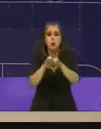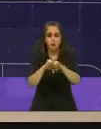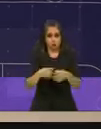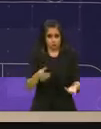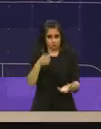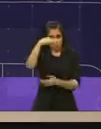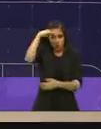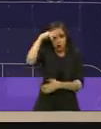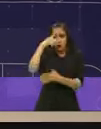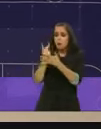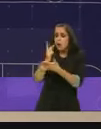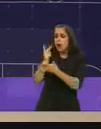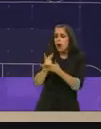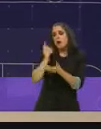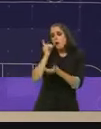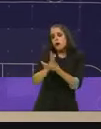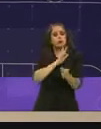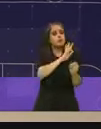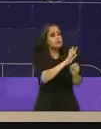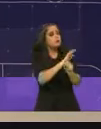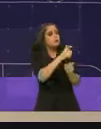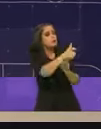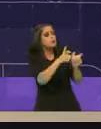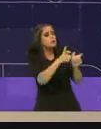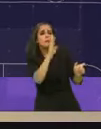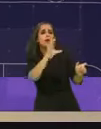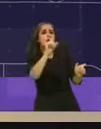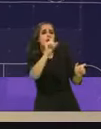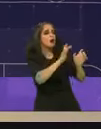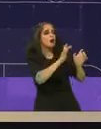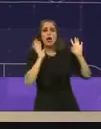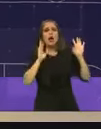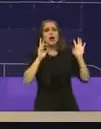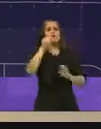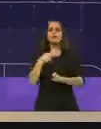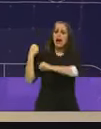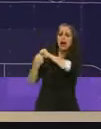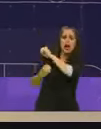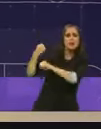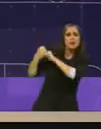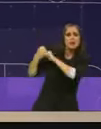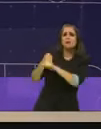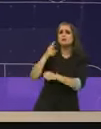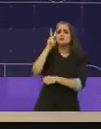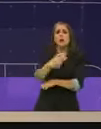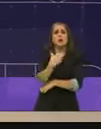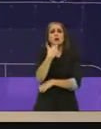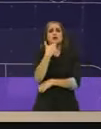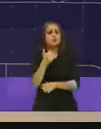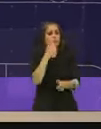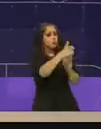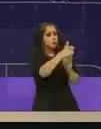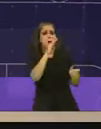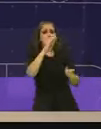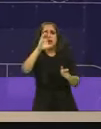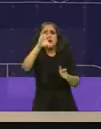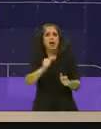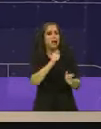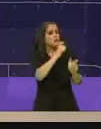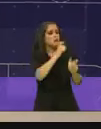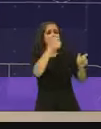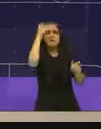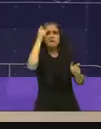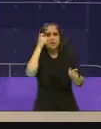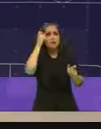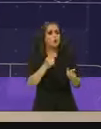con programas sociales. Ya sabemos que eso por décadas no ha funcionado para combatir plenamente